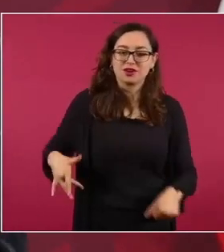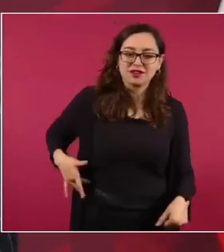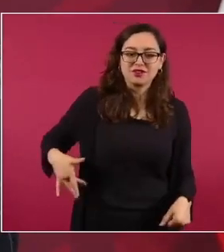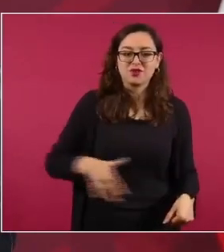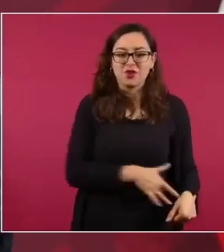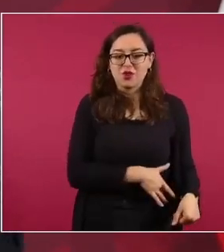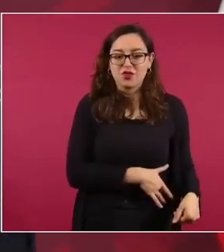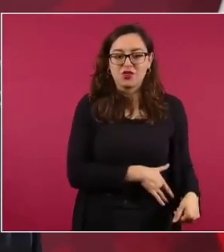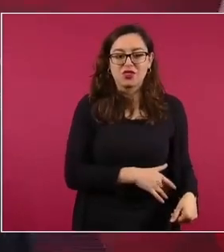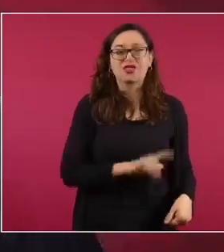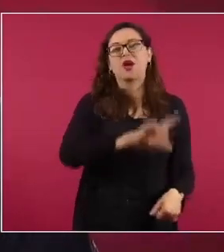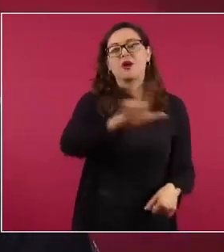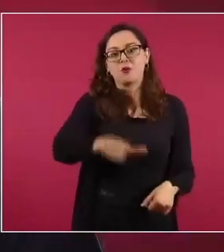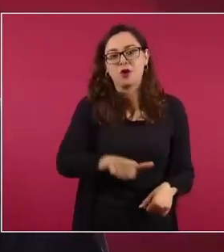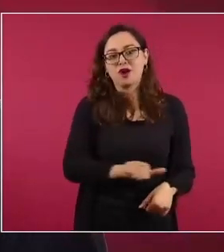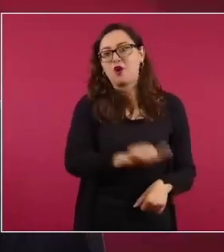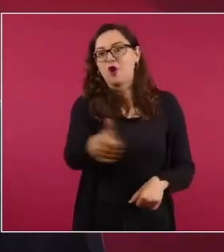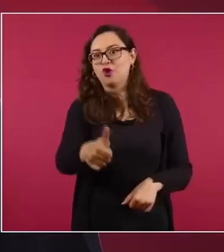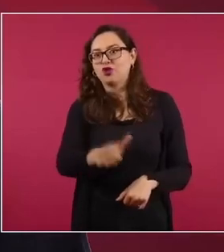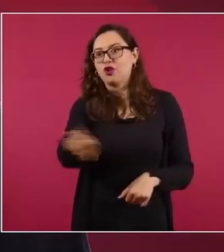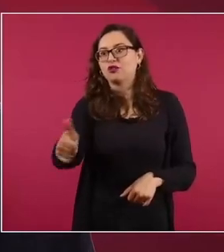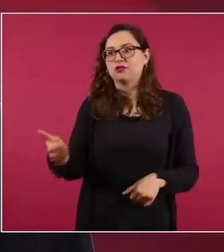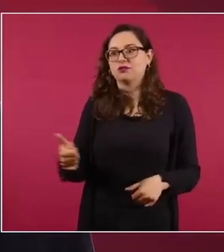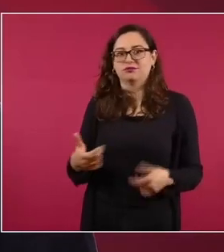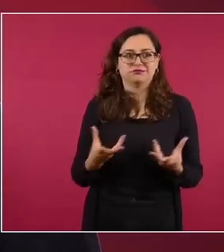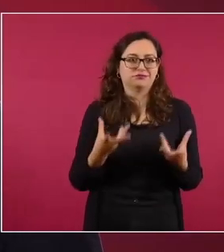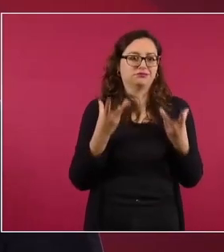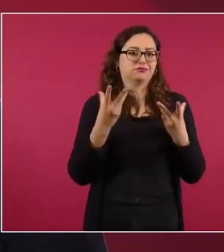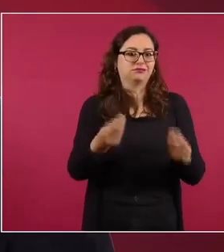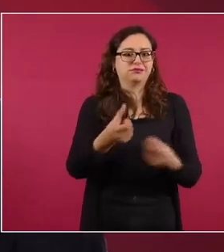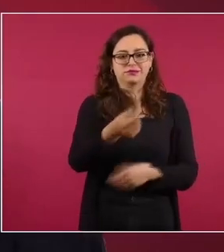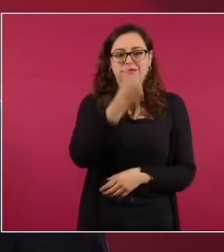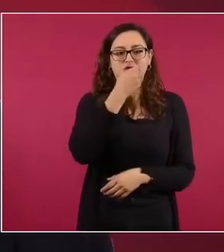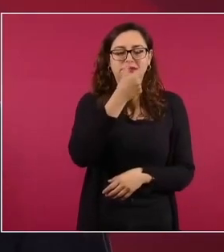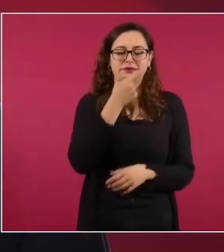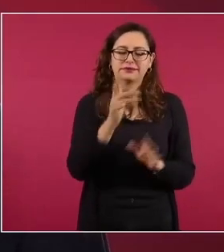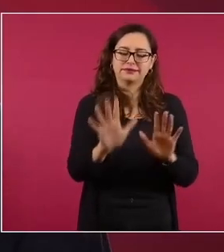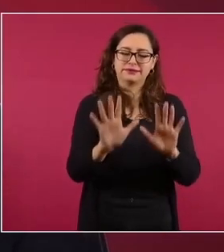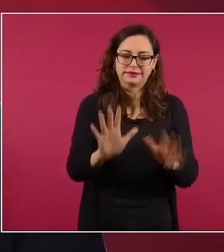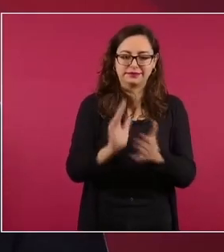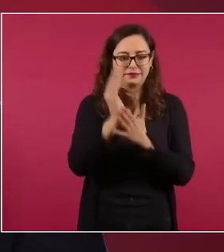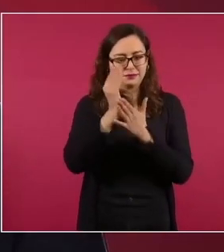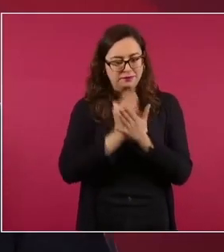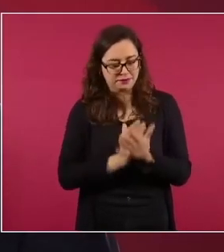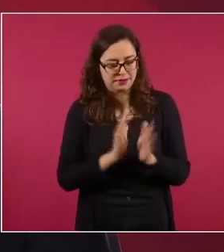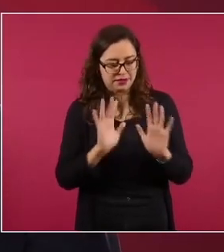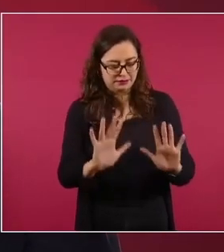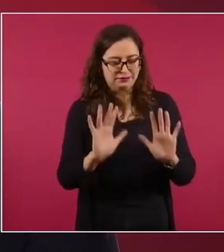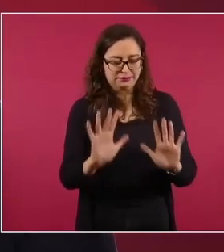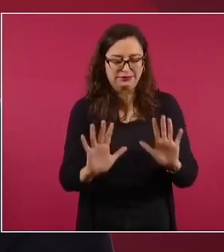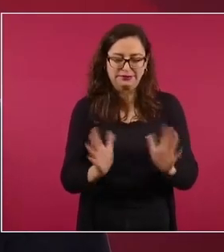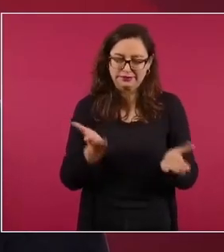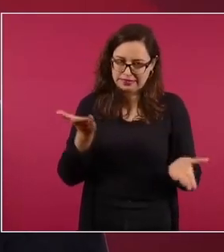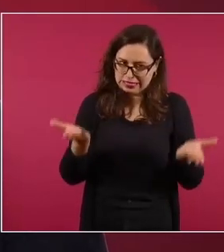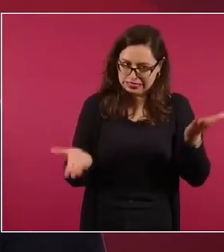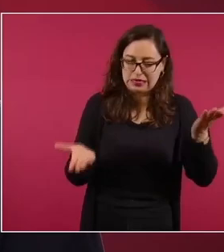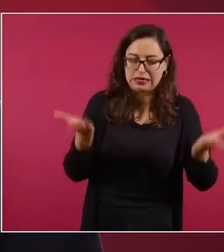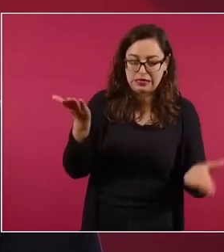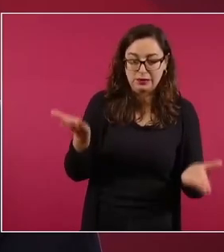Entonces, hay que buscar ahí los equilibrios. Y ya terminando mi responsabilidad